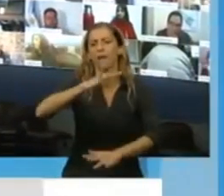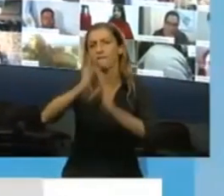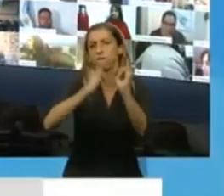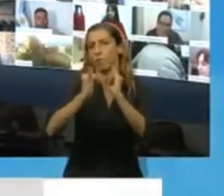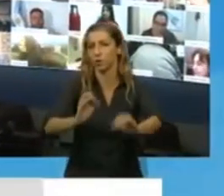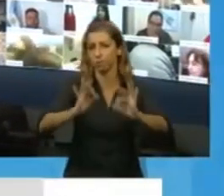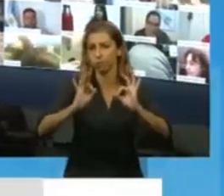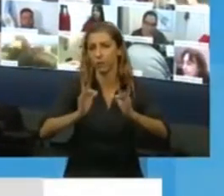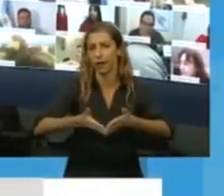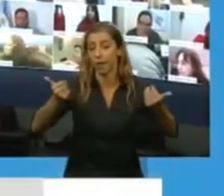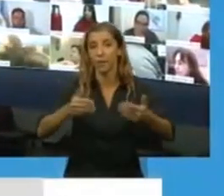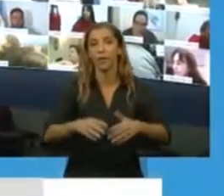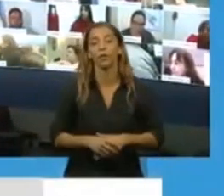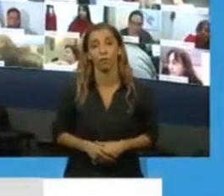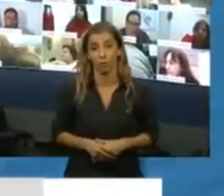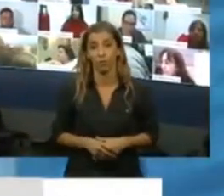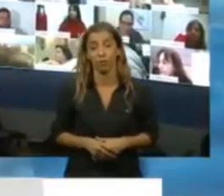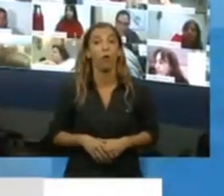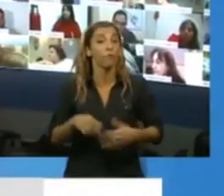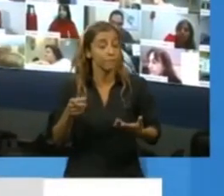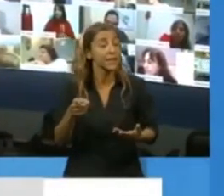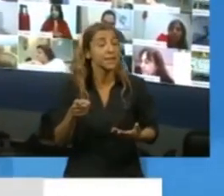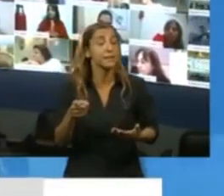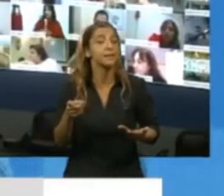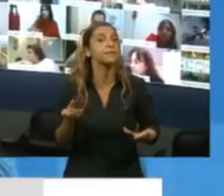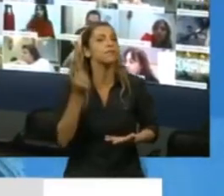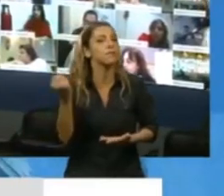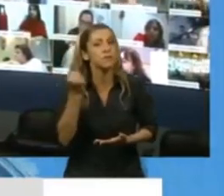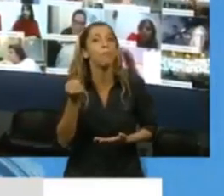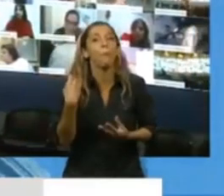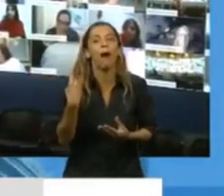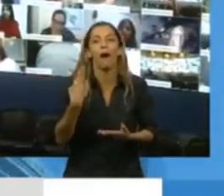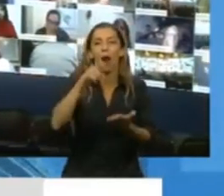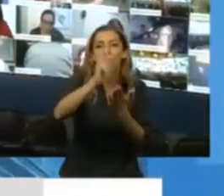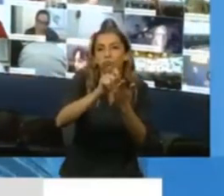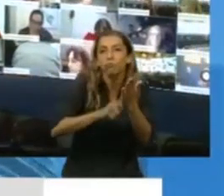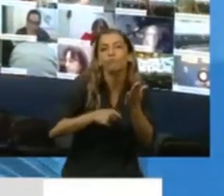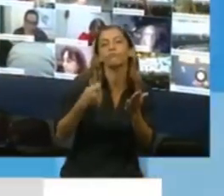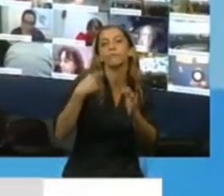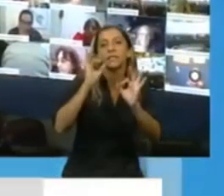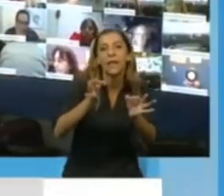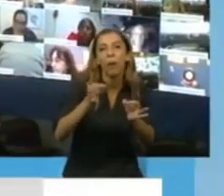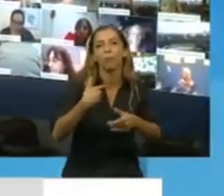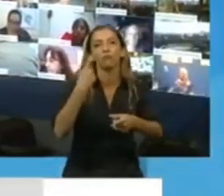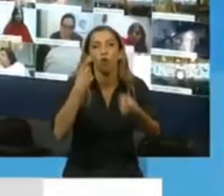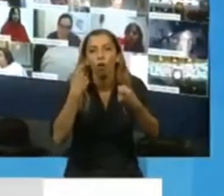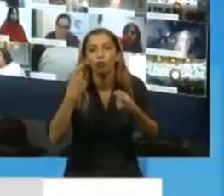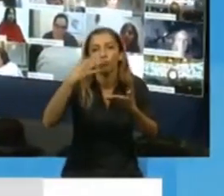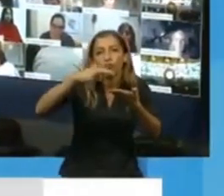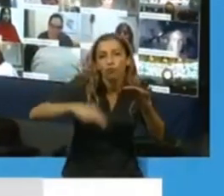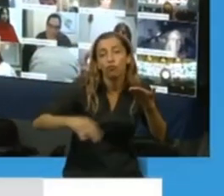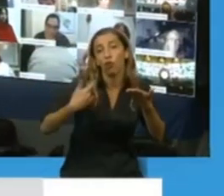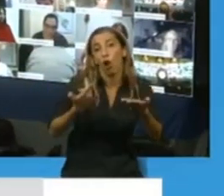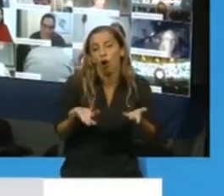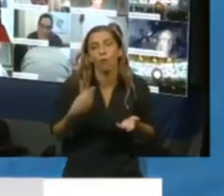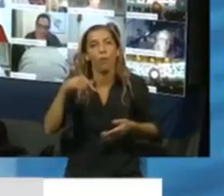nada más y nada menos que el sistema epidemiológico o de control epidemiológico nacional,